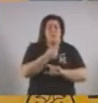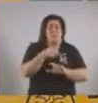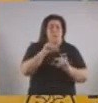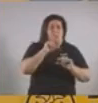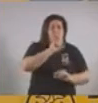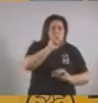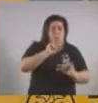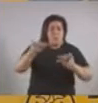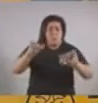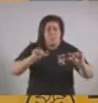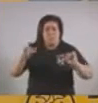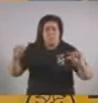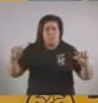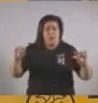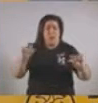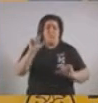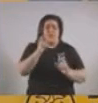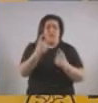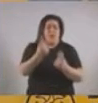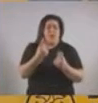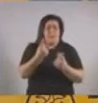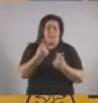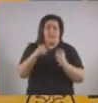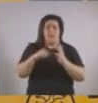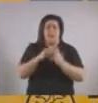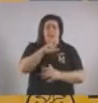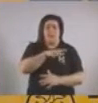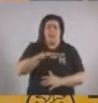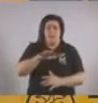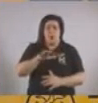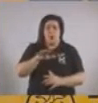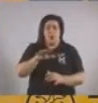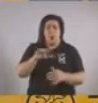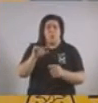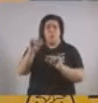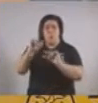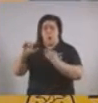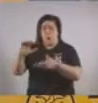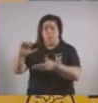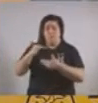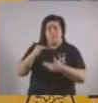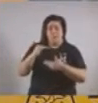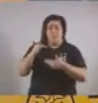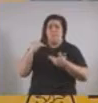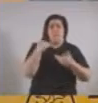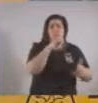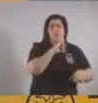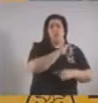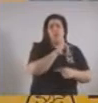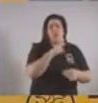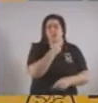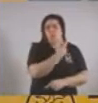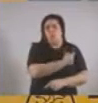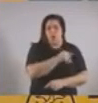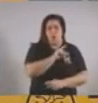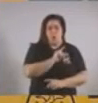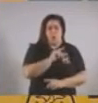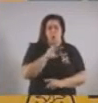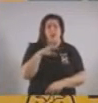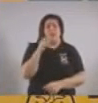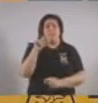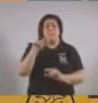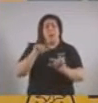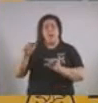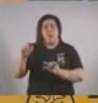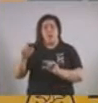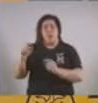uno que la necesite. En la ciudad, vacuna que llega, vacuna que se aplica. Como saben, las vacunas las provee el